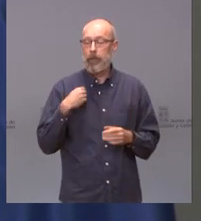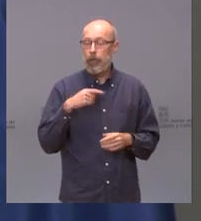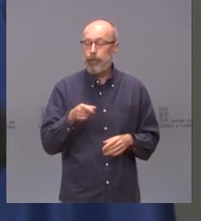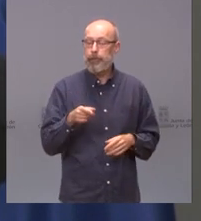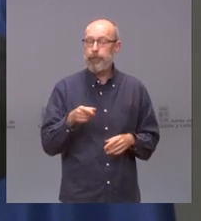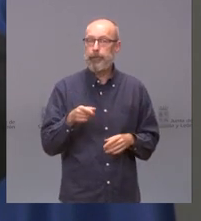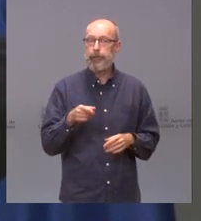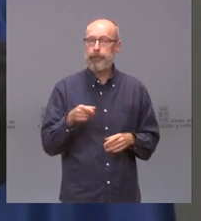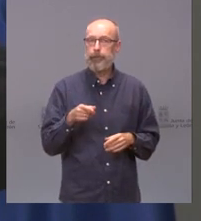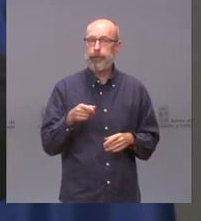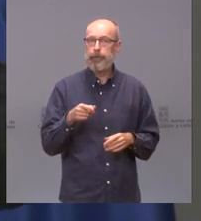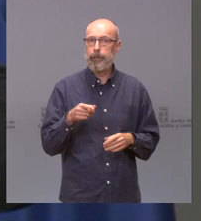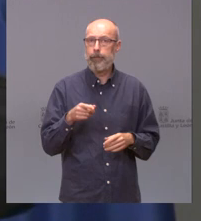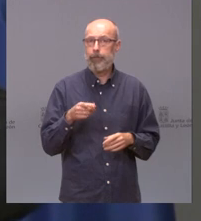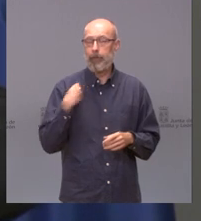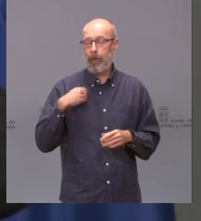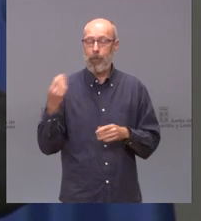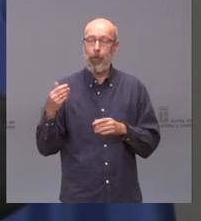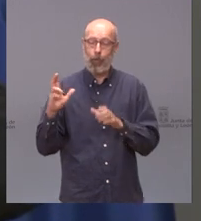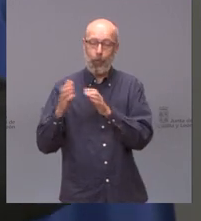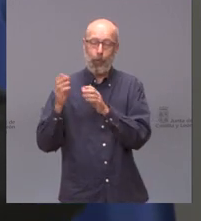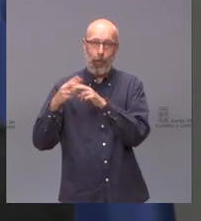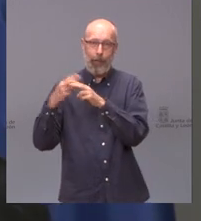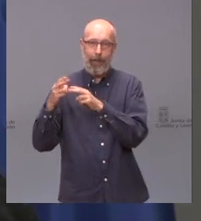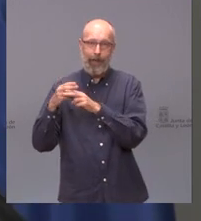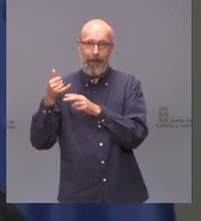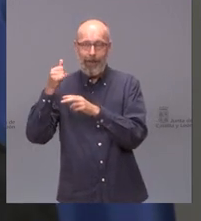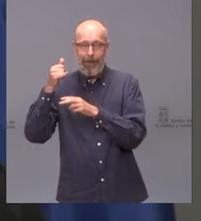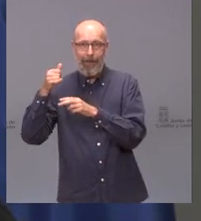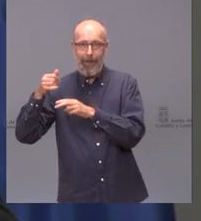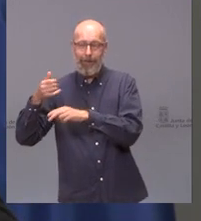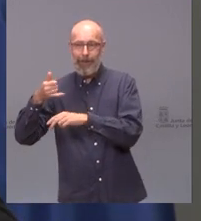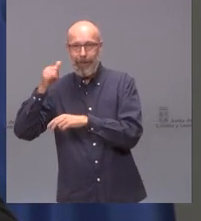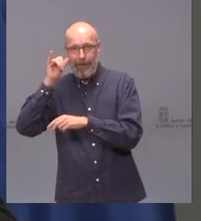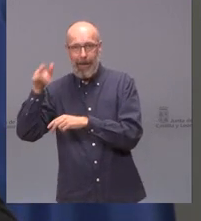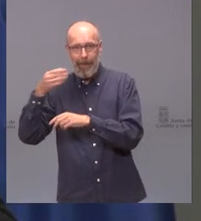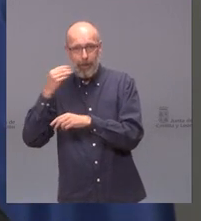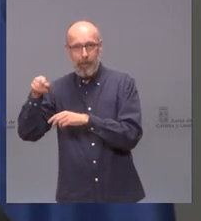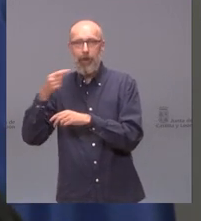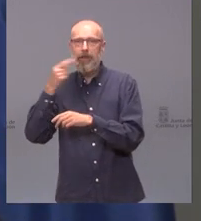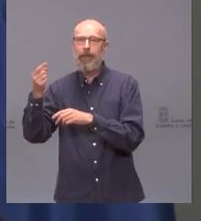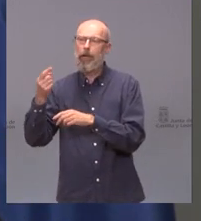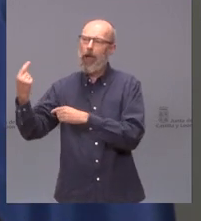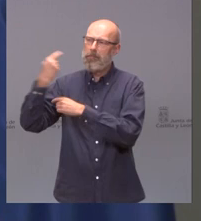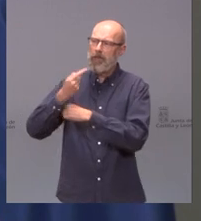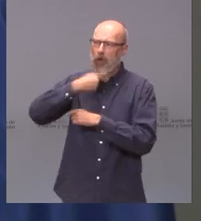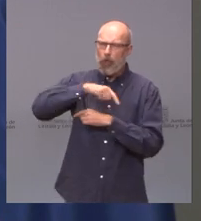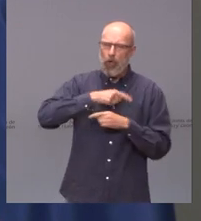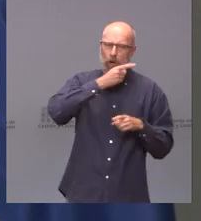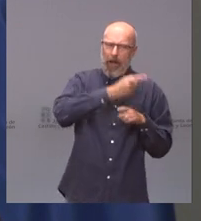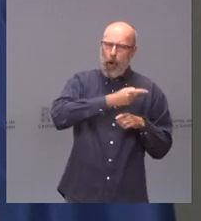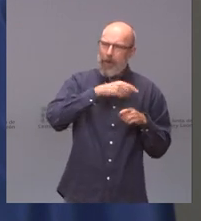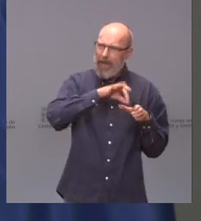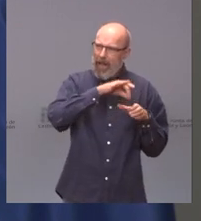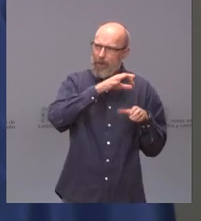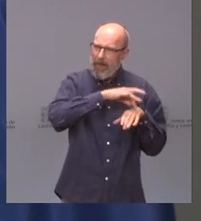de la izquierda progresista y lo público dicen que trasladamos a nadie no trasladamos a nadie la gente lo que hacemos ahora